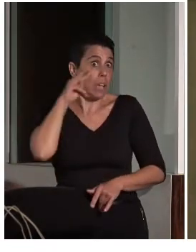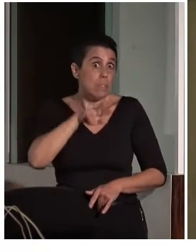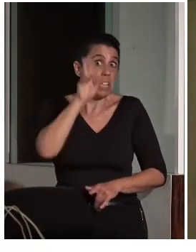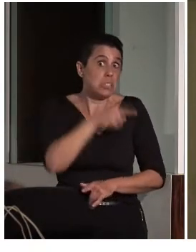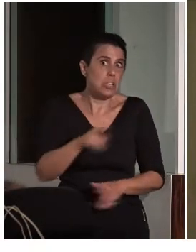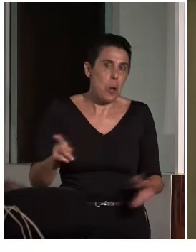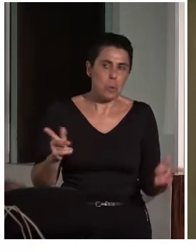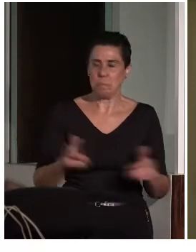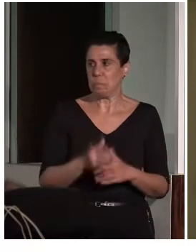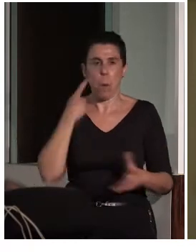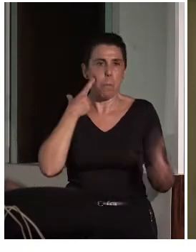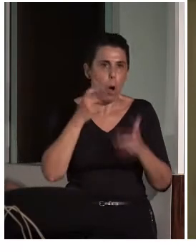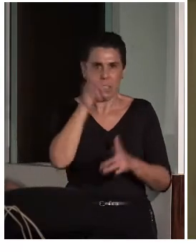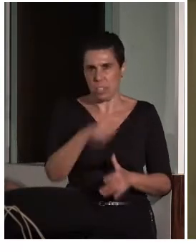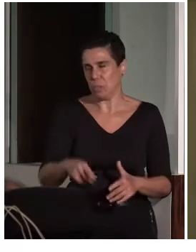Aplausos.